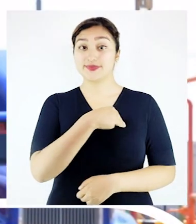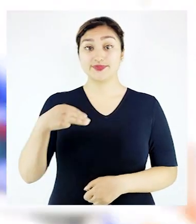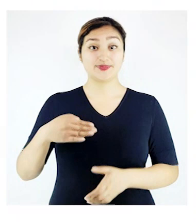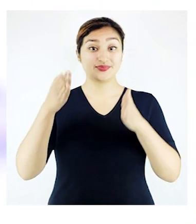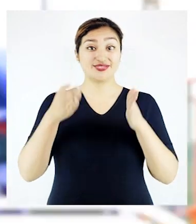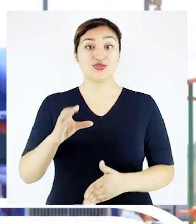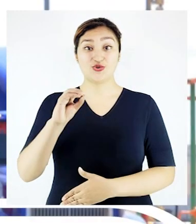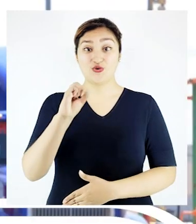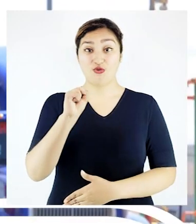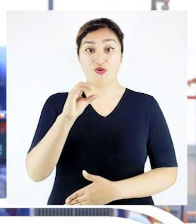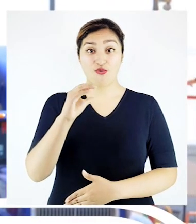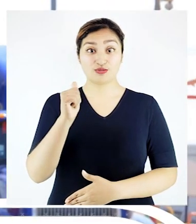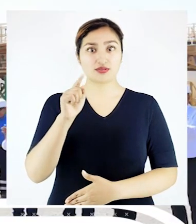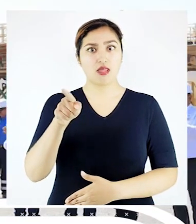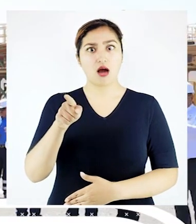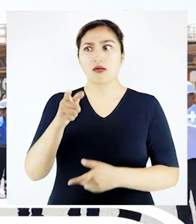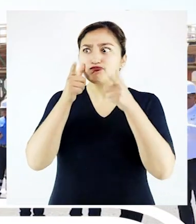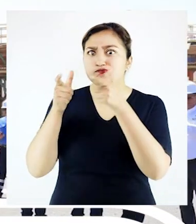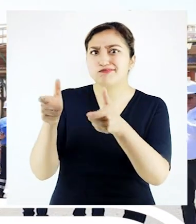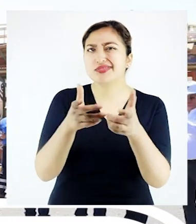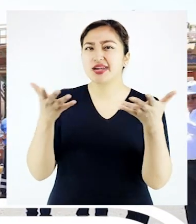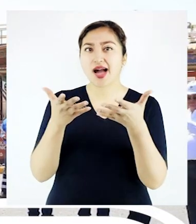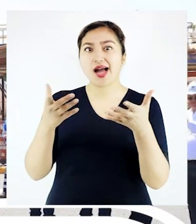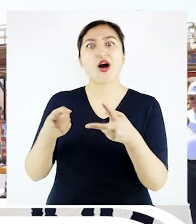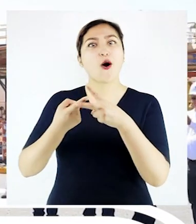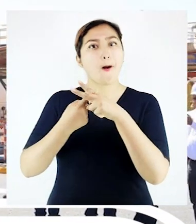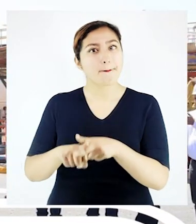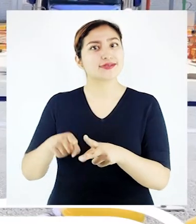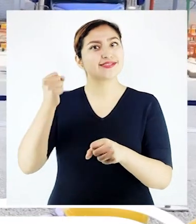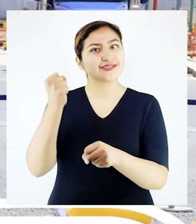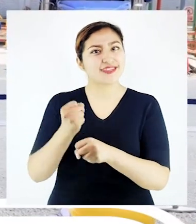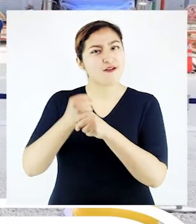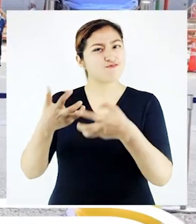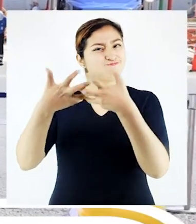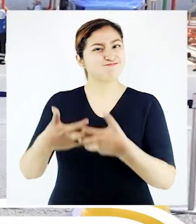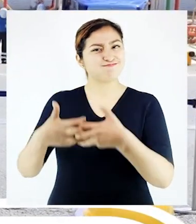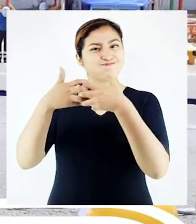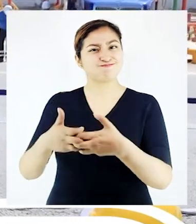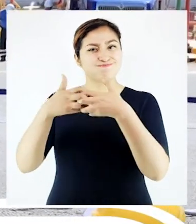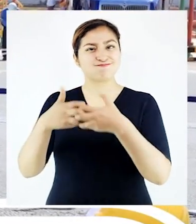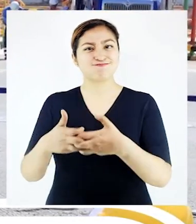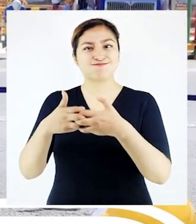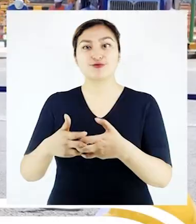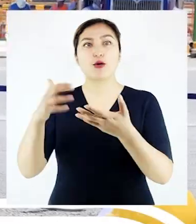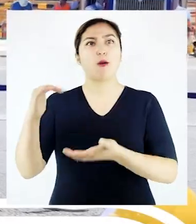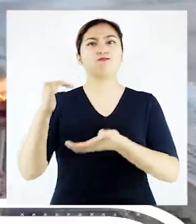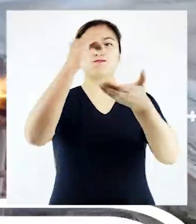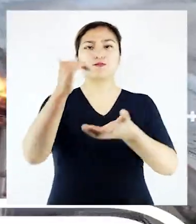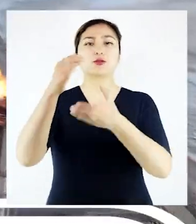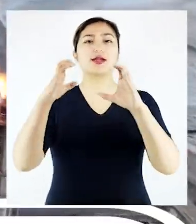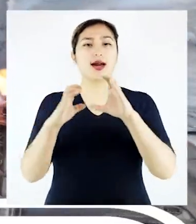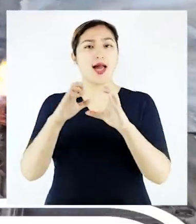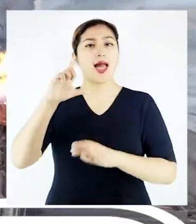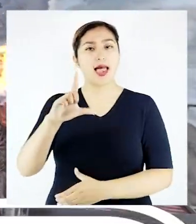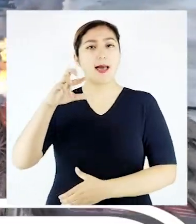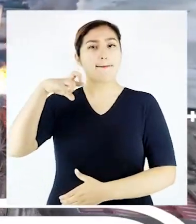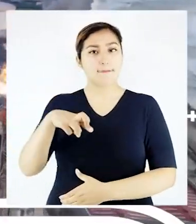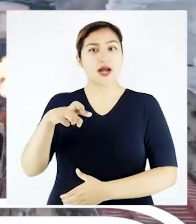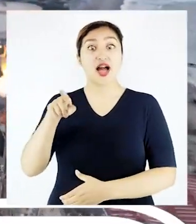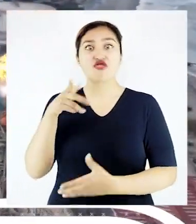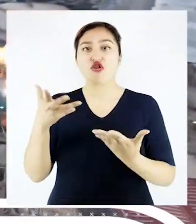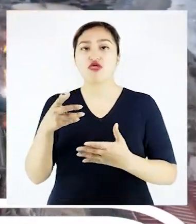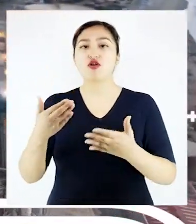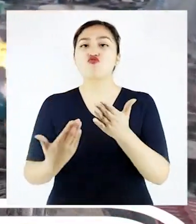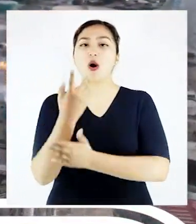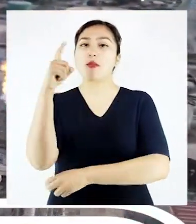El ministro Oscar Vera Gargurevich supervisó el inicio de las operaciones de despacho de GLP en la nueva refinería de